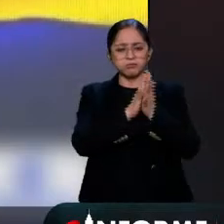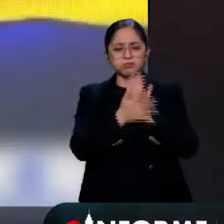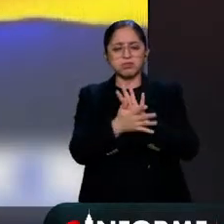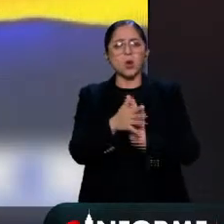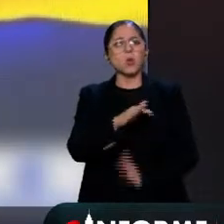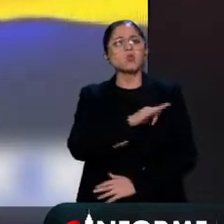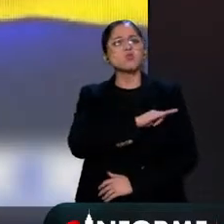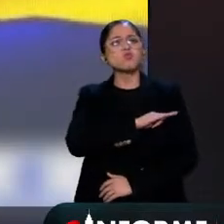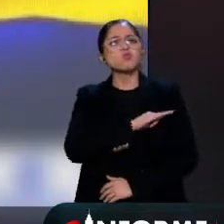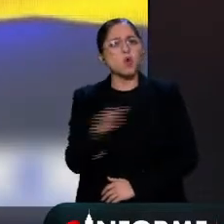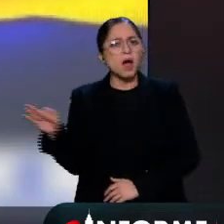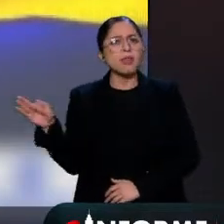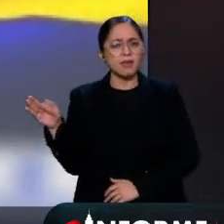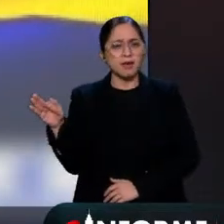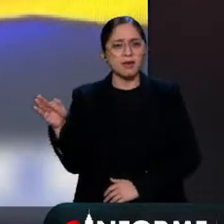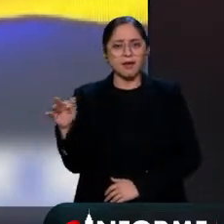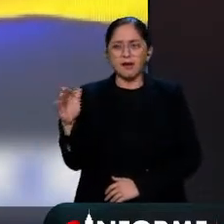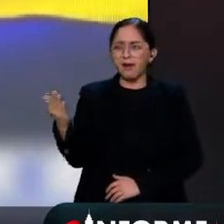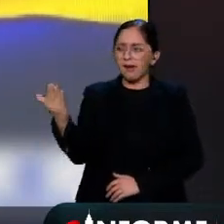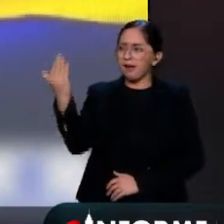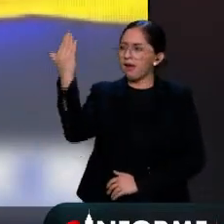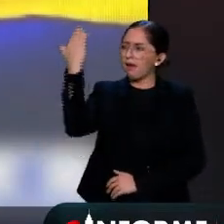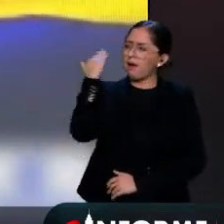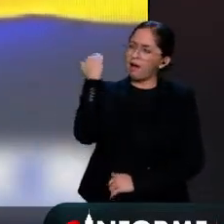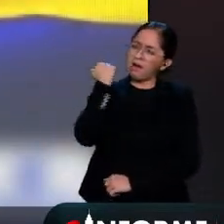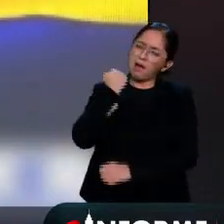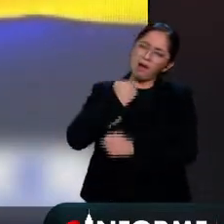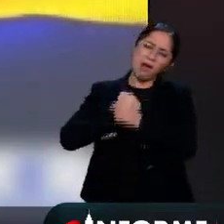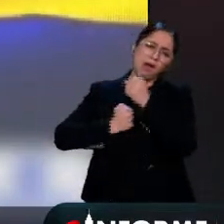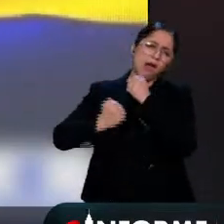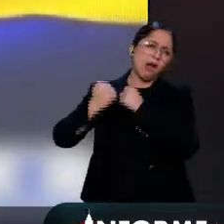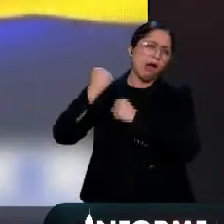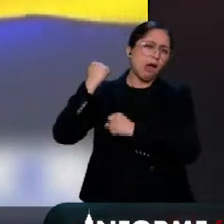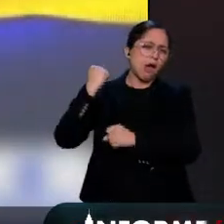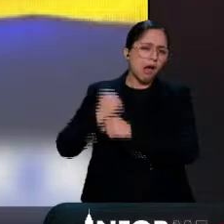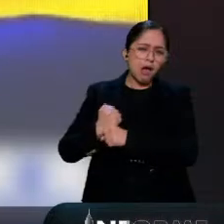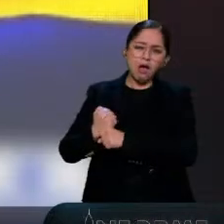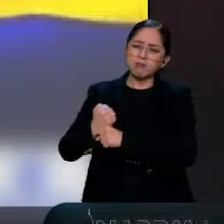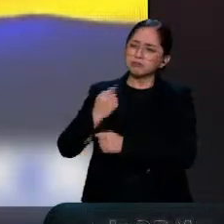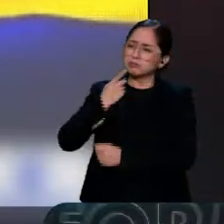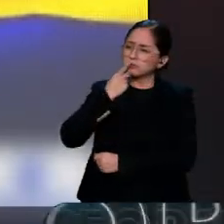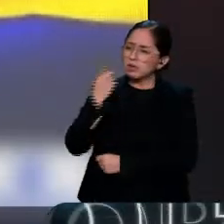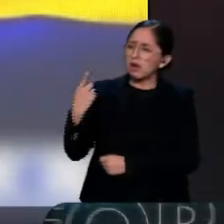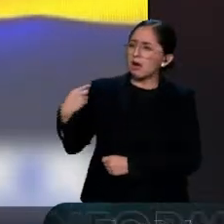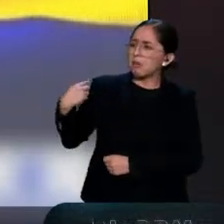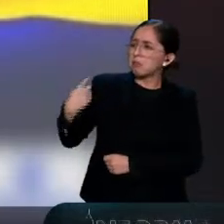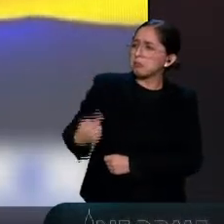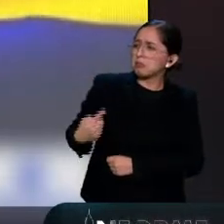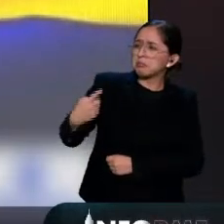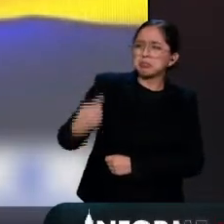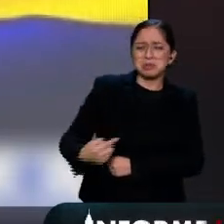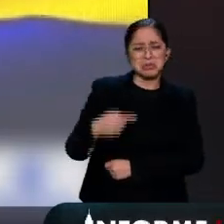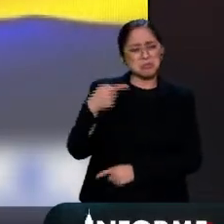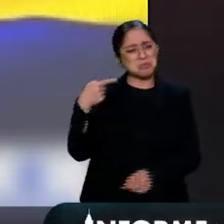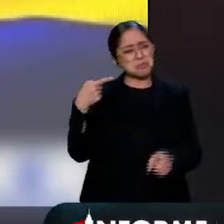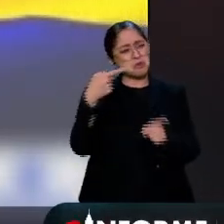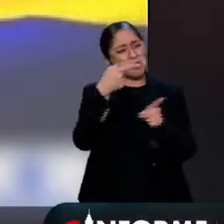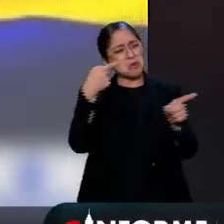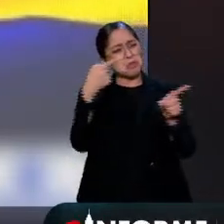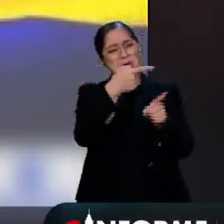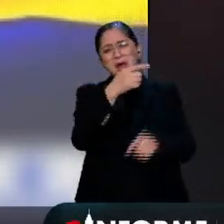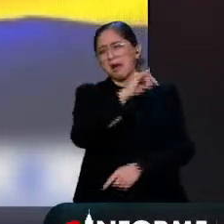Contra una historia que decía que nunca íbamos a gobernar. Contra los de siempre.